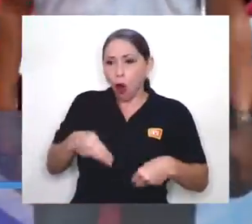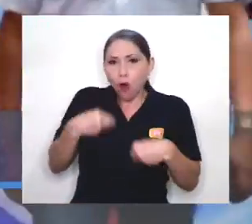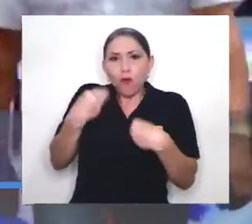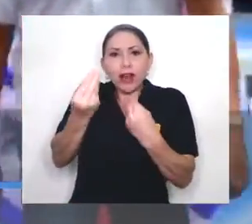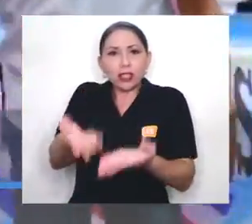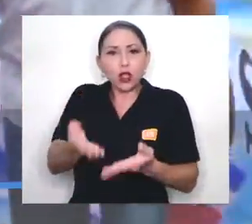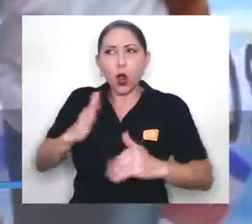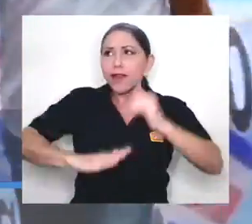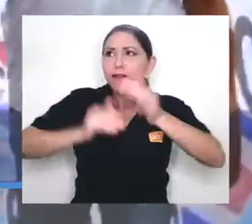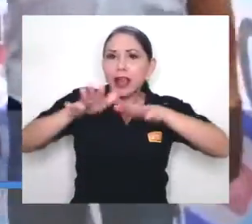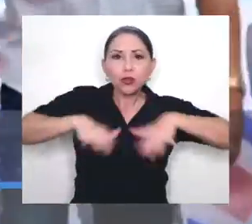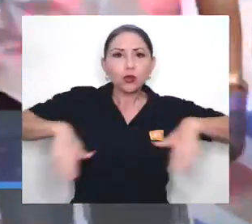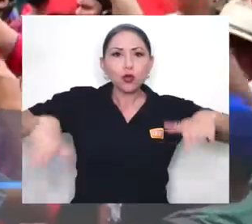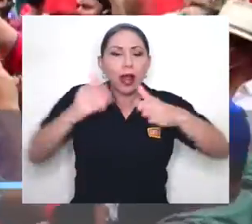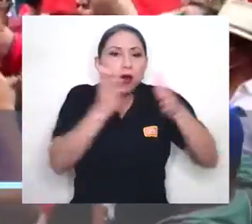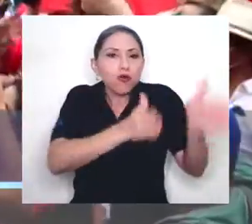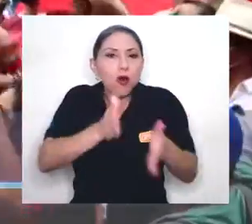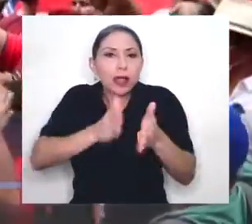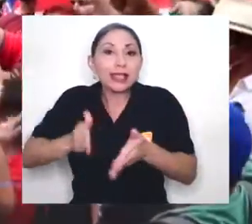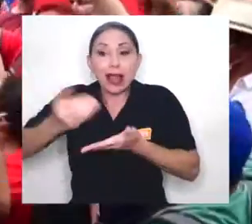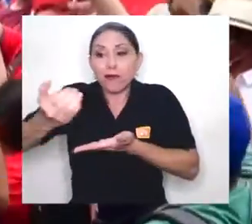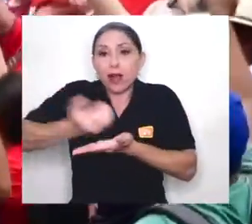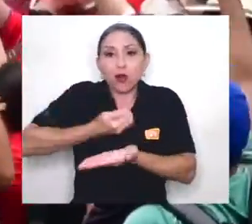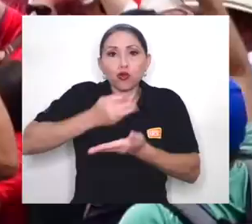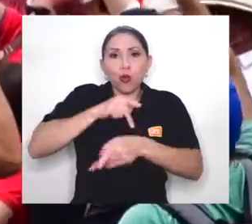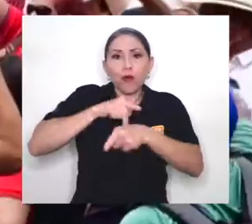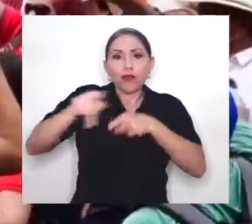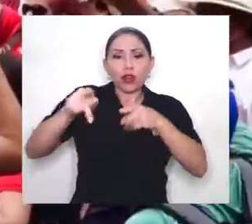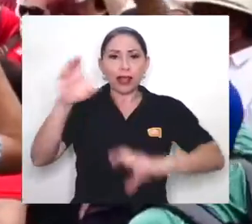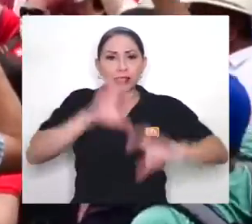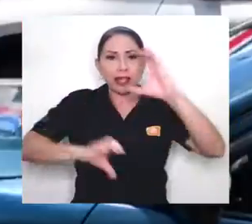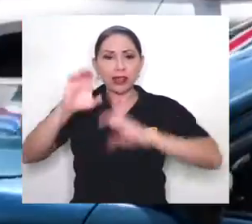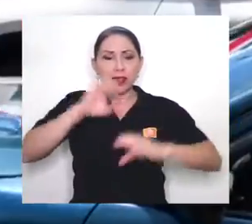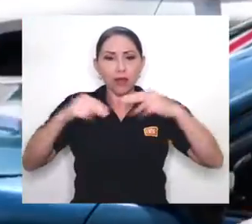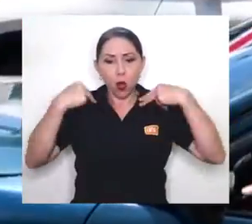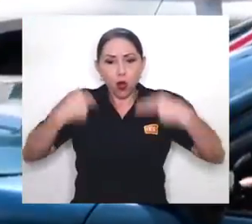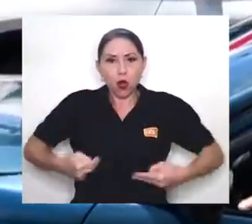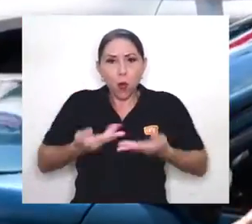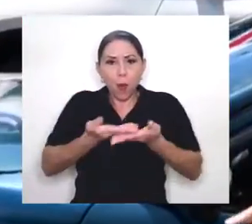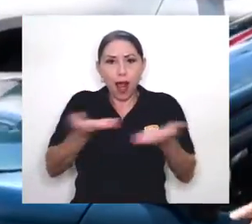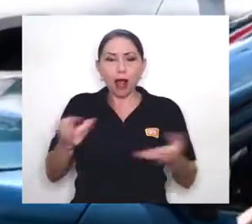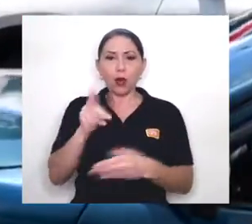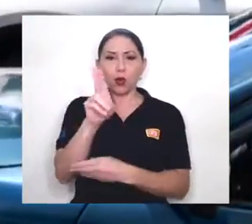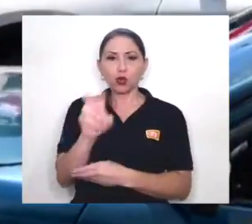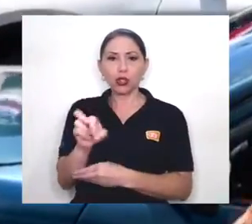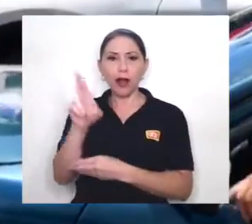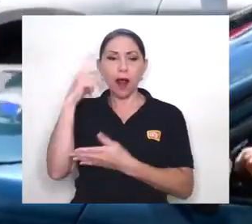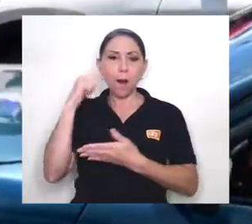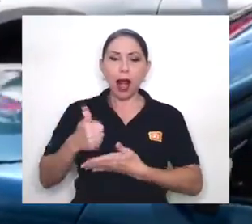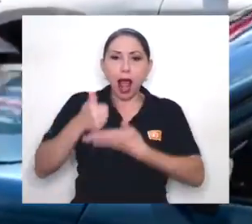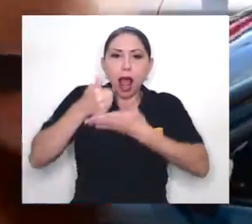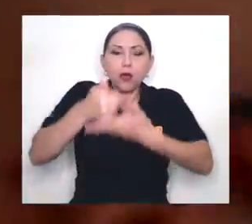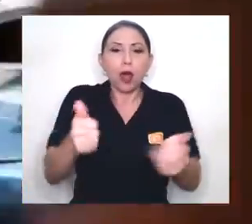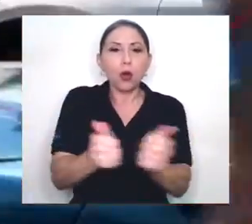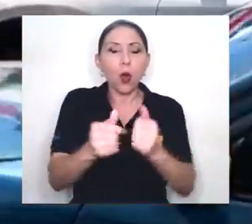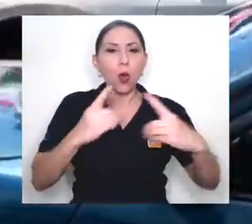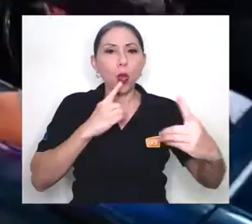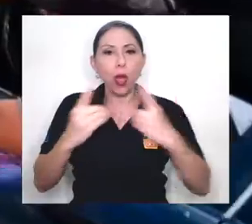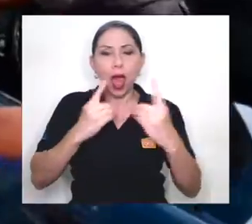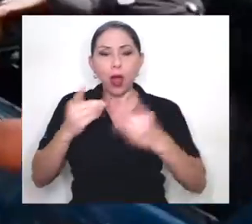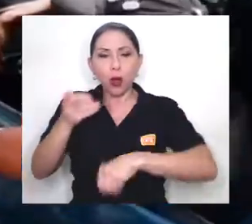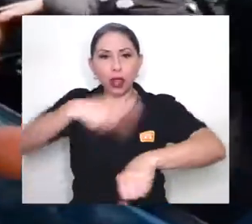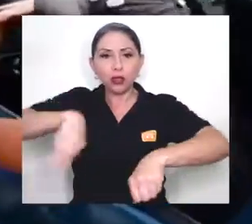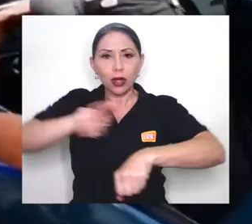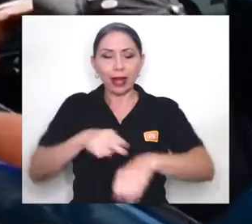logística y el recurso profesional científico y humanístico de la UCR para ayudar con el proceso de diálogo nacional.